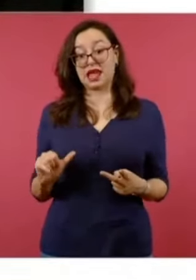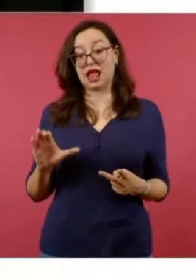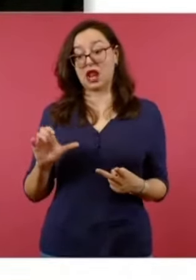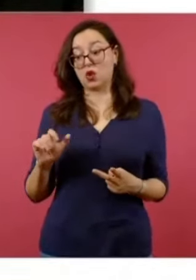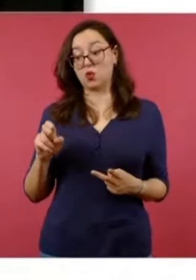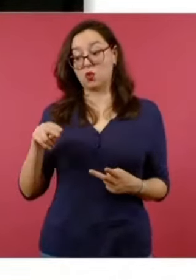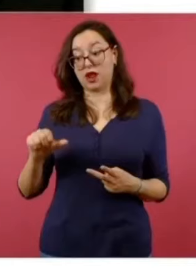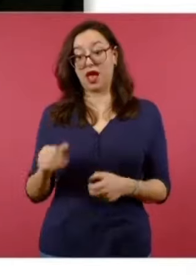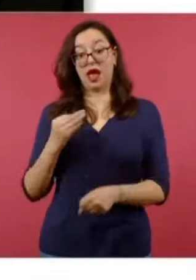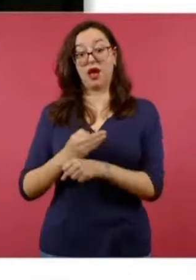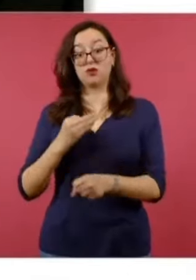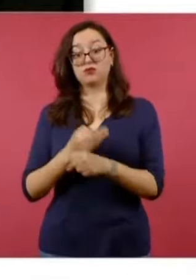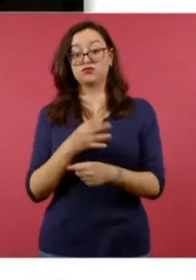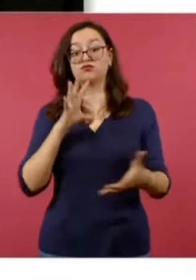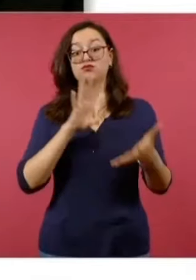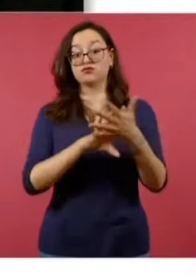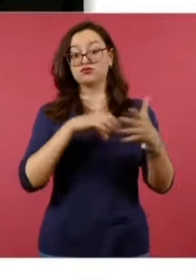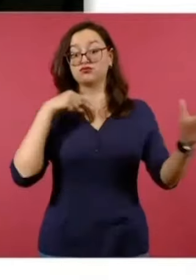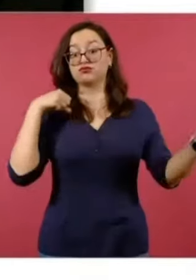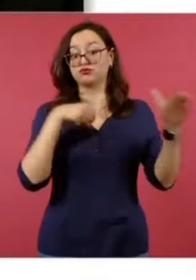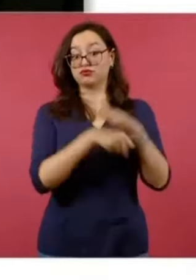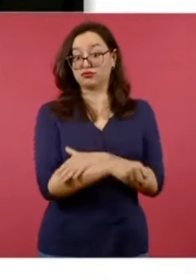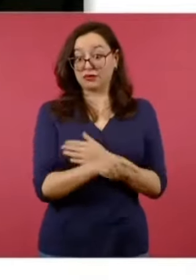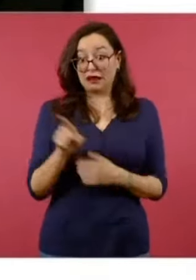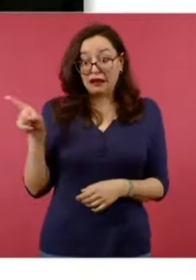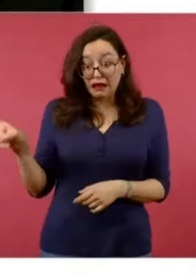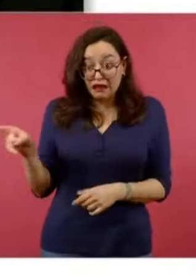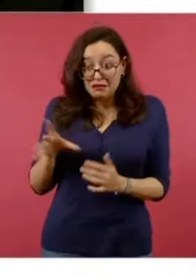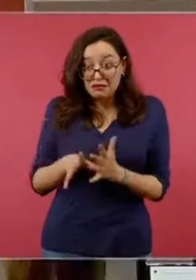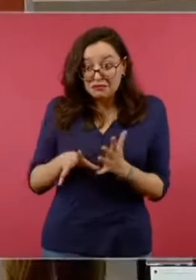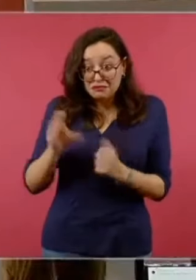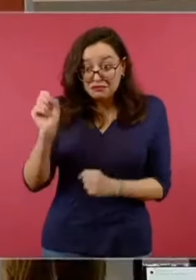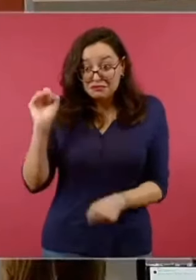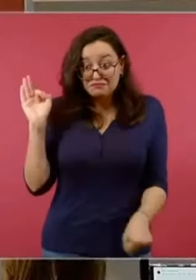quien debería estar defendiendo nuestra Constitución.